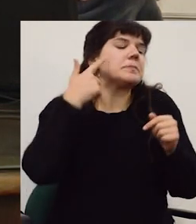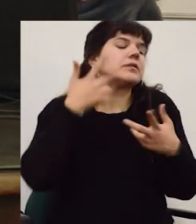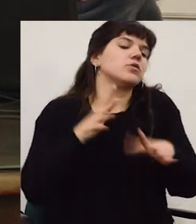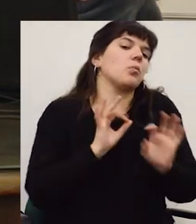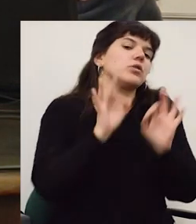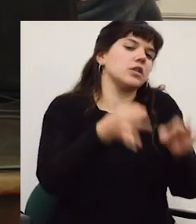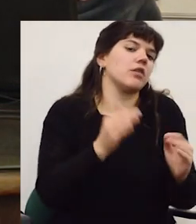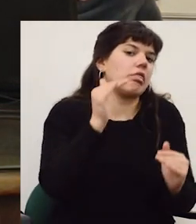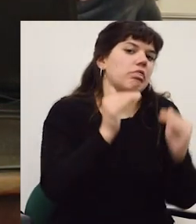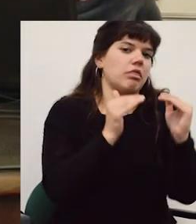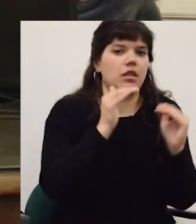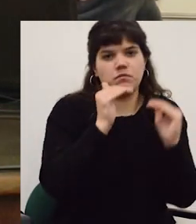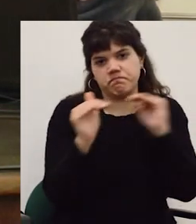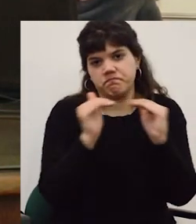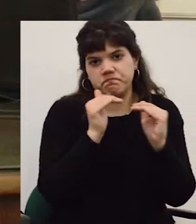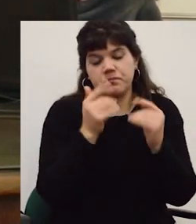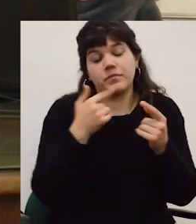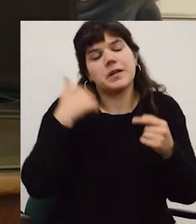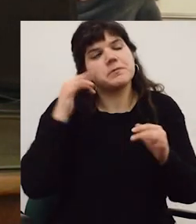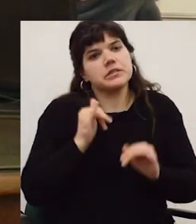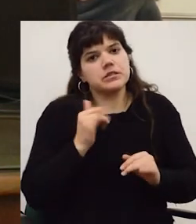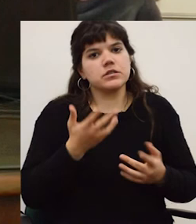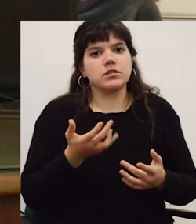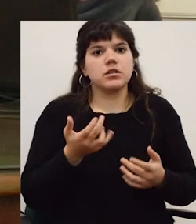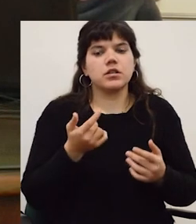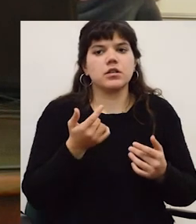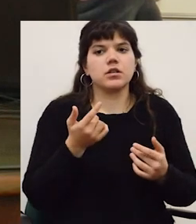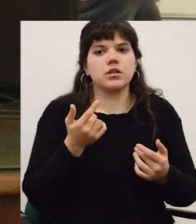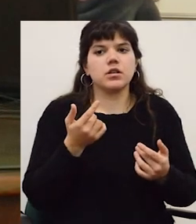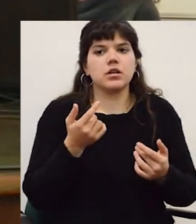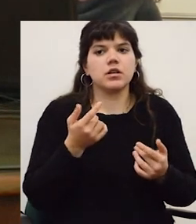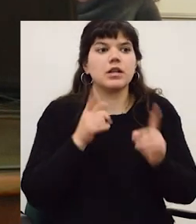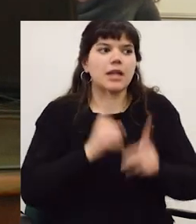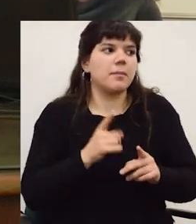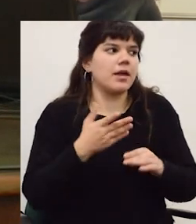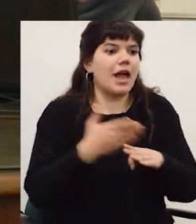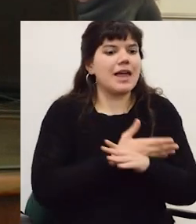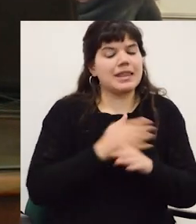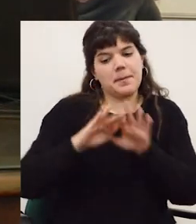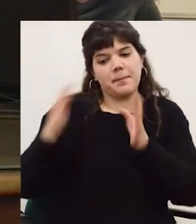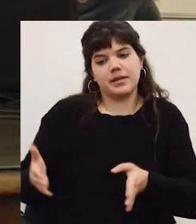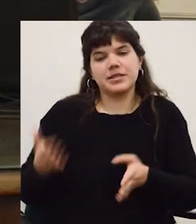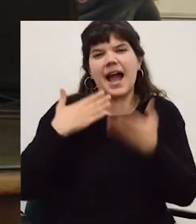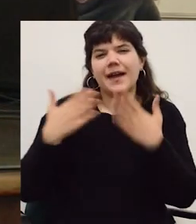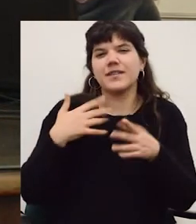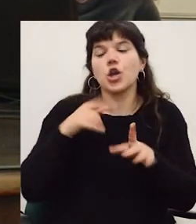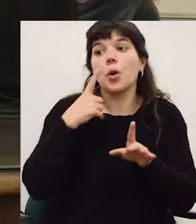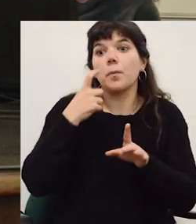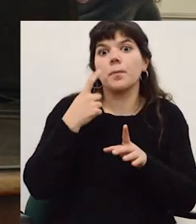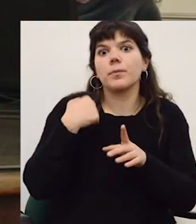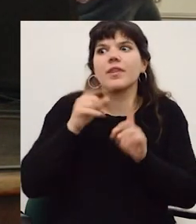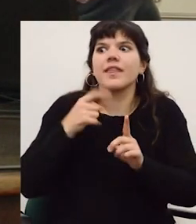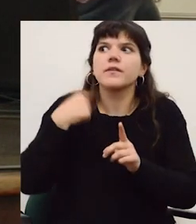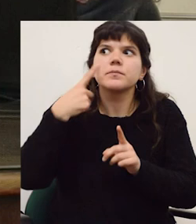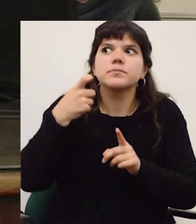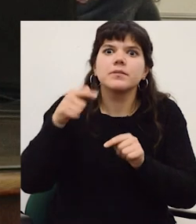de todos los temas no sé eso creo que va a ir llegando a un punto de equilibrio pero razonable razonable y Paul